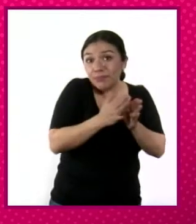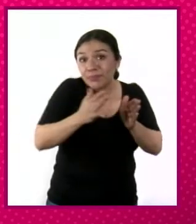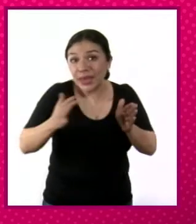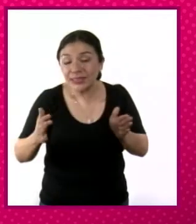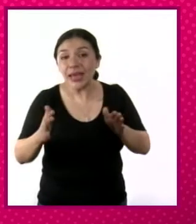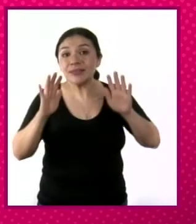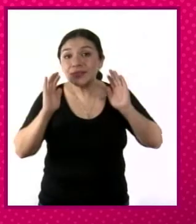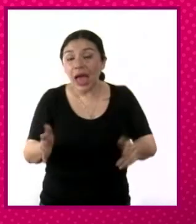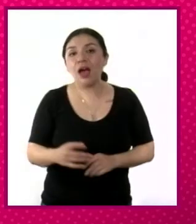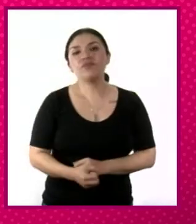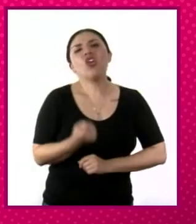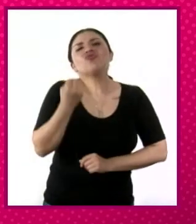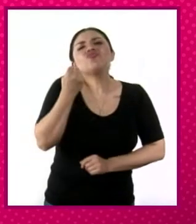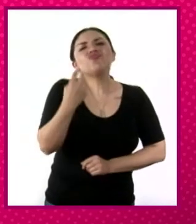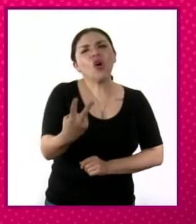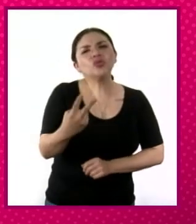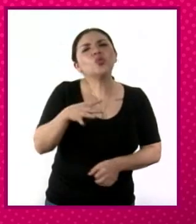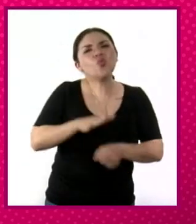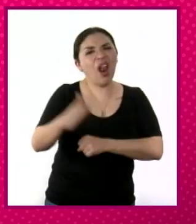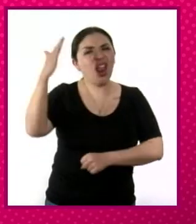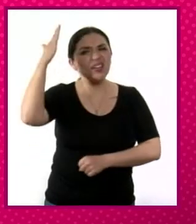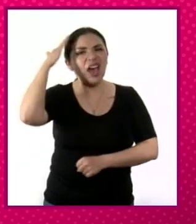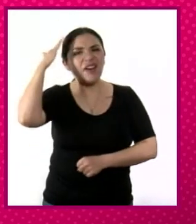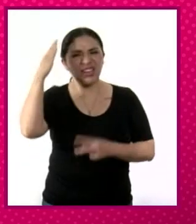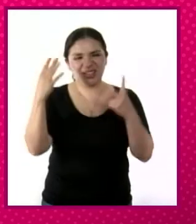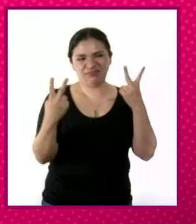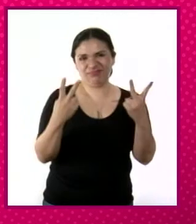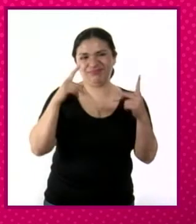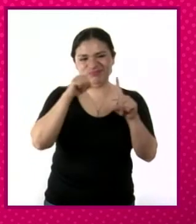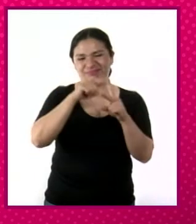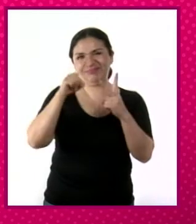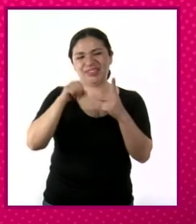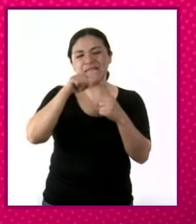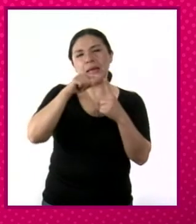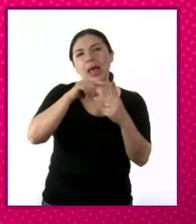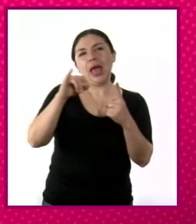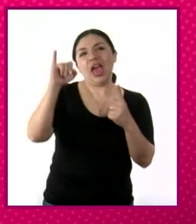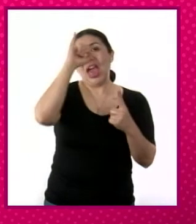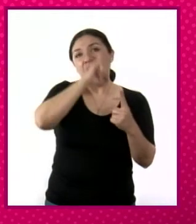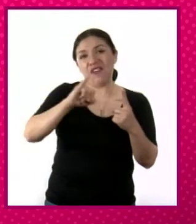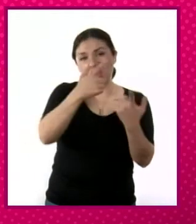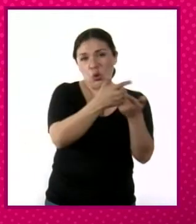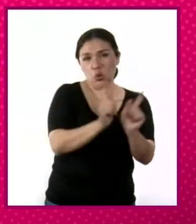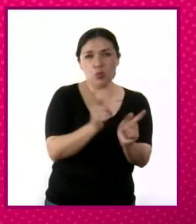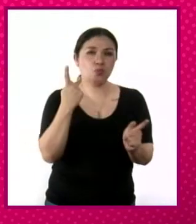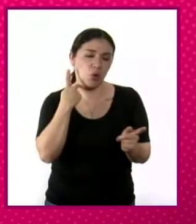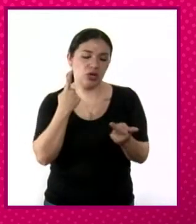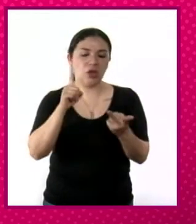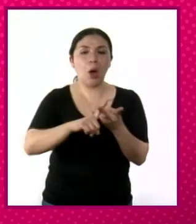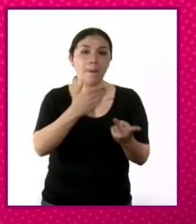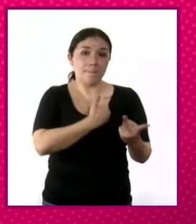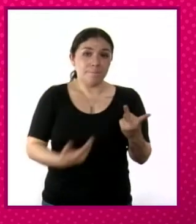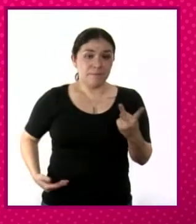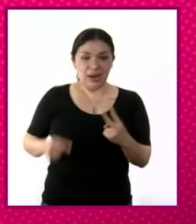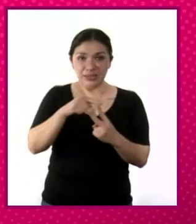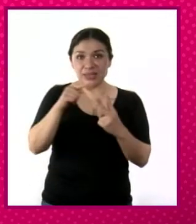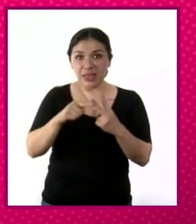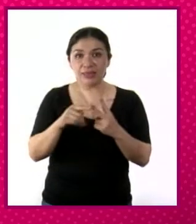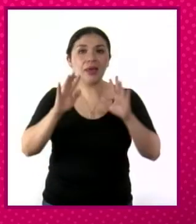dos cabezas de las que hablaba, que por un lado estaba el jefe del partido y por otro lado estaba el ejecutivo,